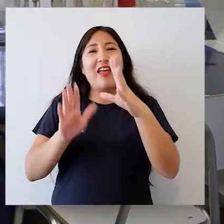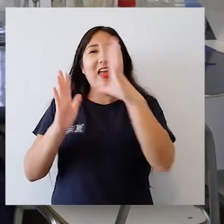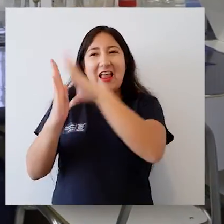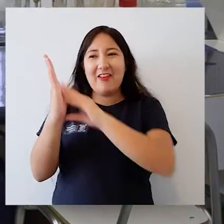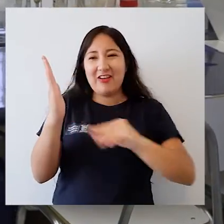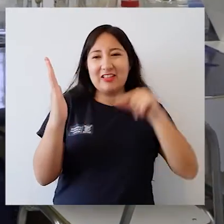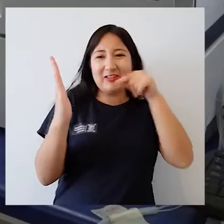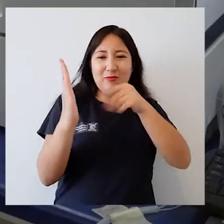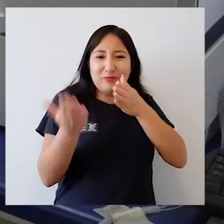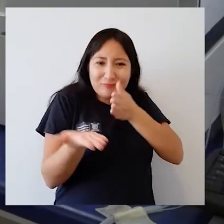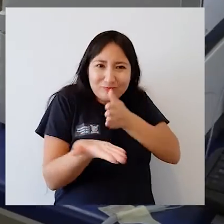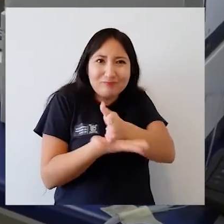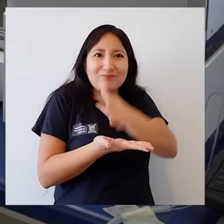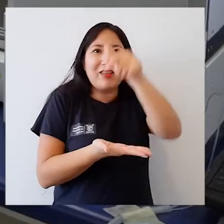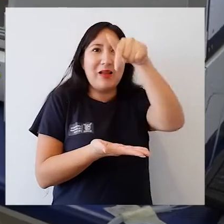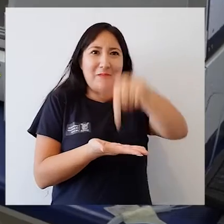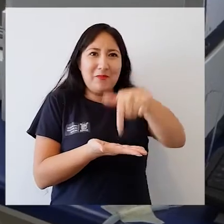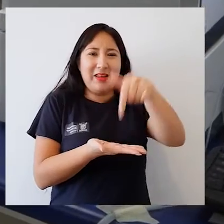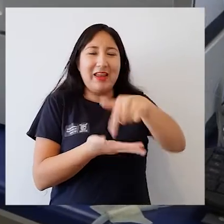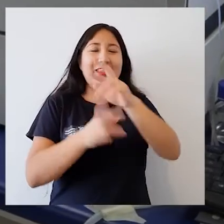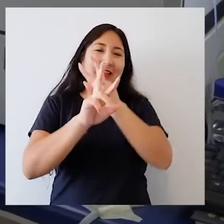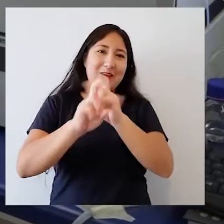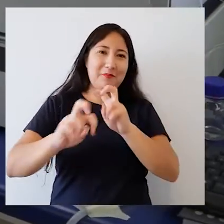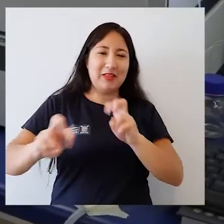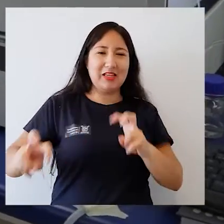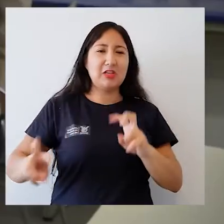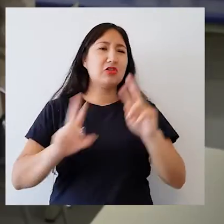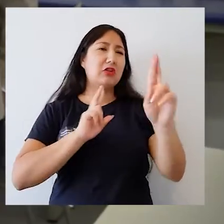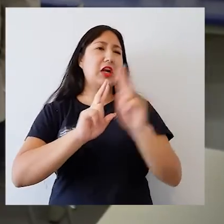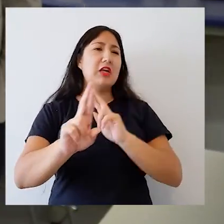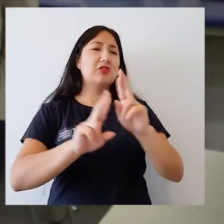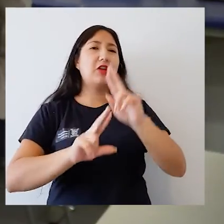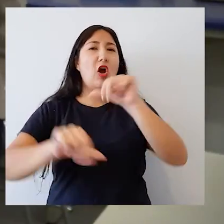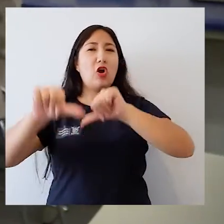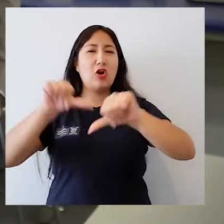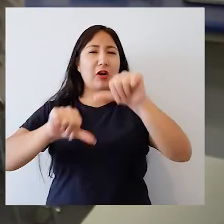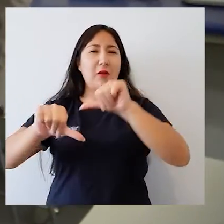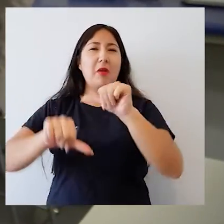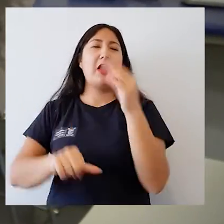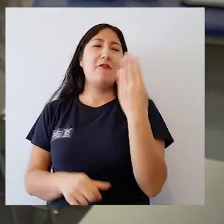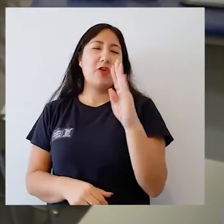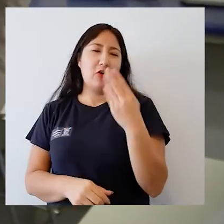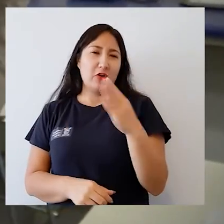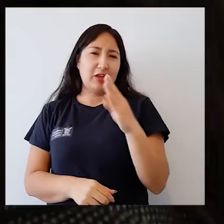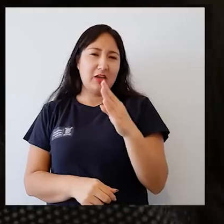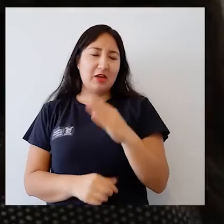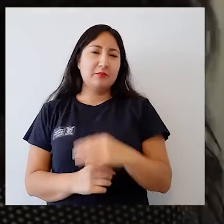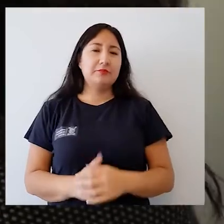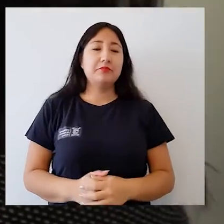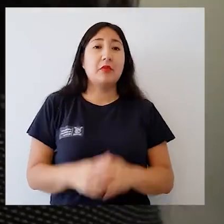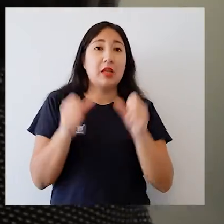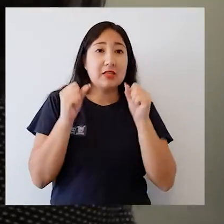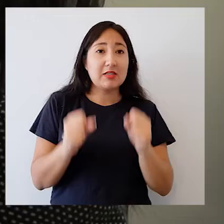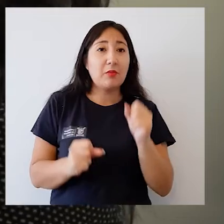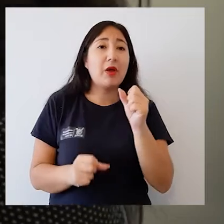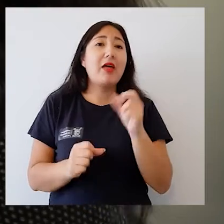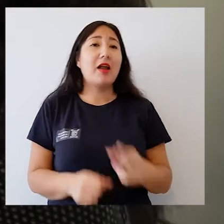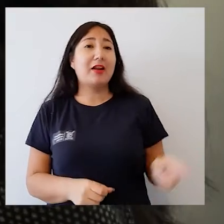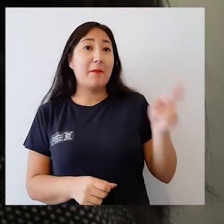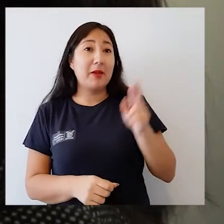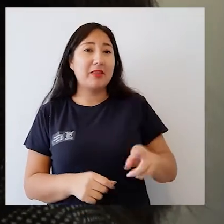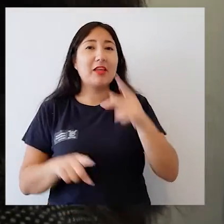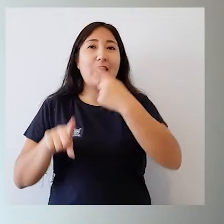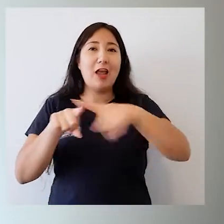o el punto de partida para este tipo de investigaciones relacionadas con química y biología en este caso y que se pueda